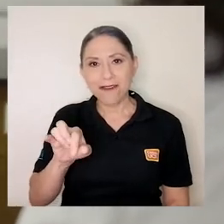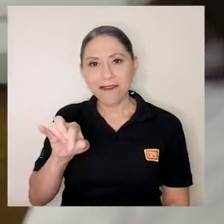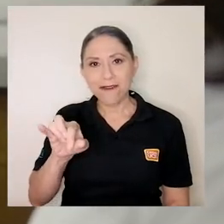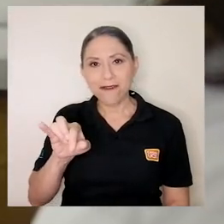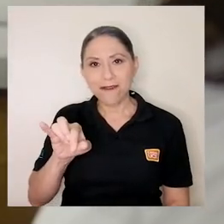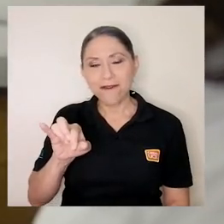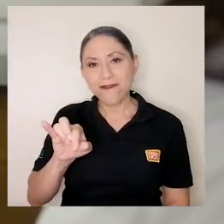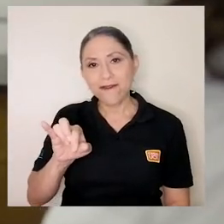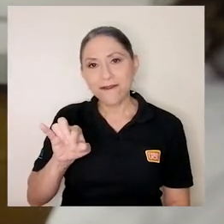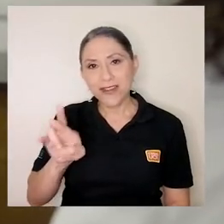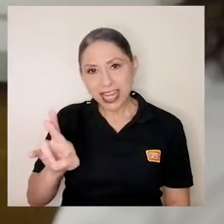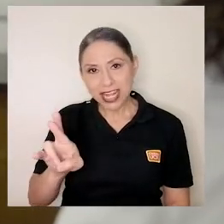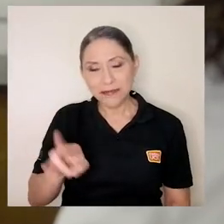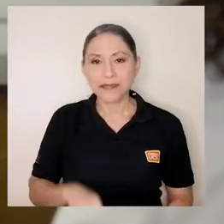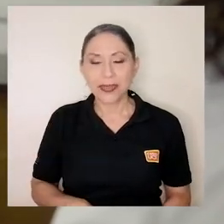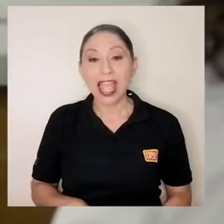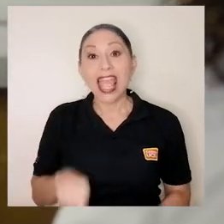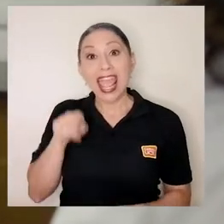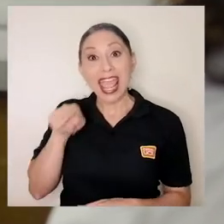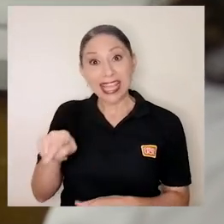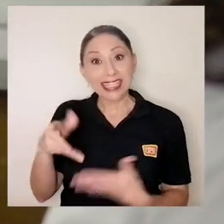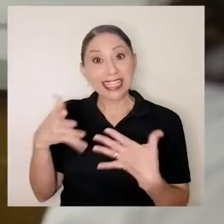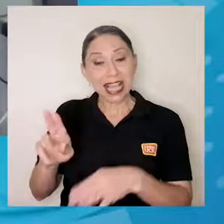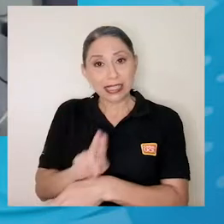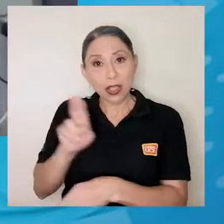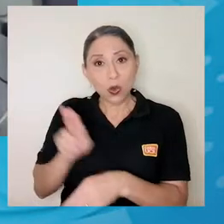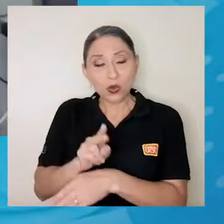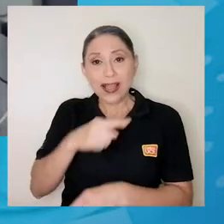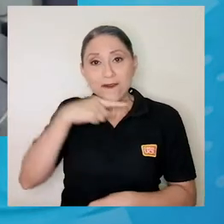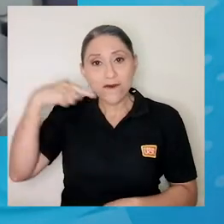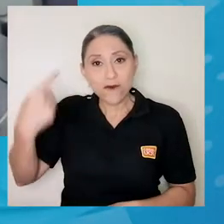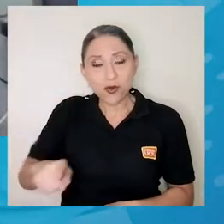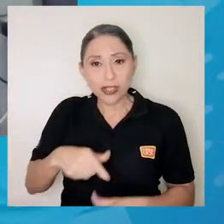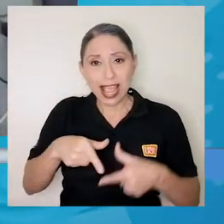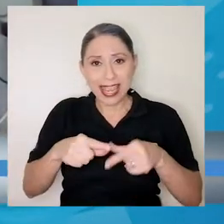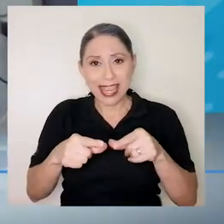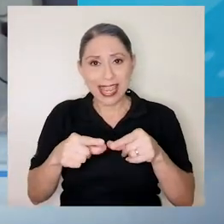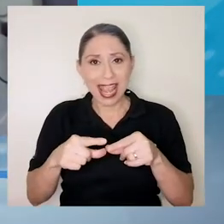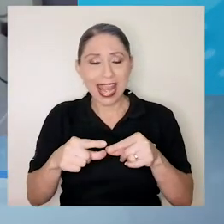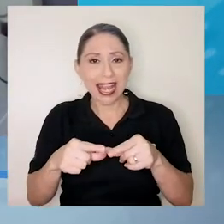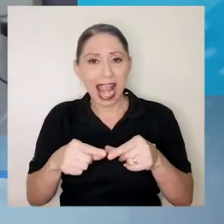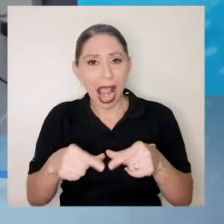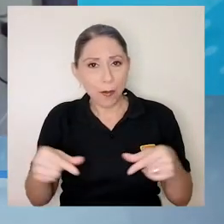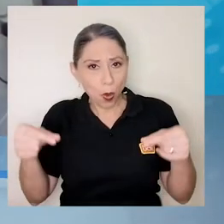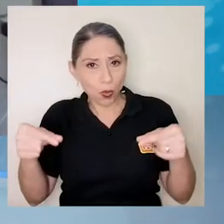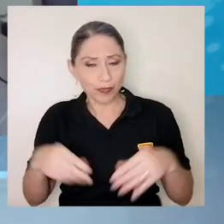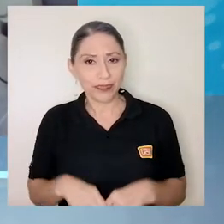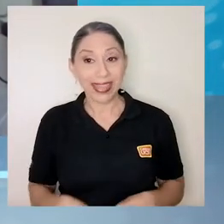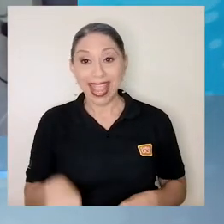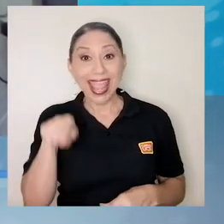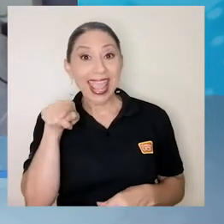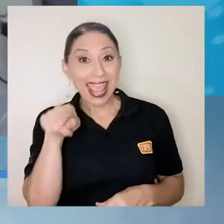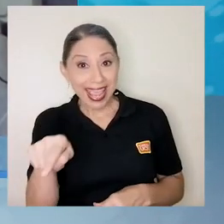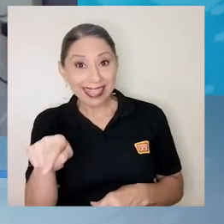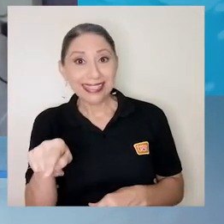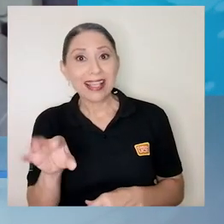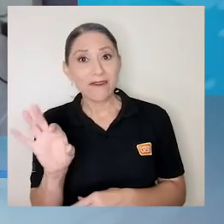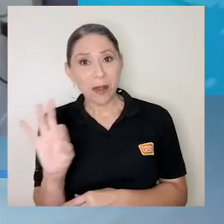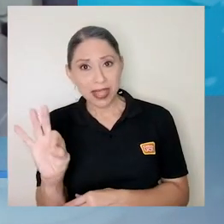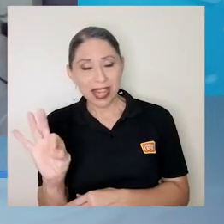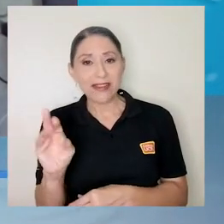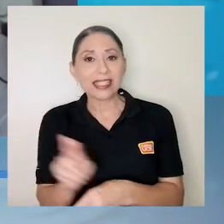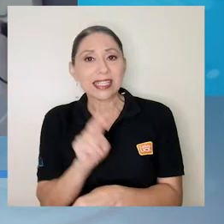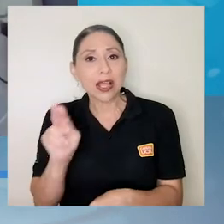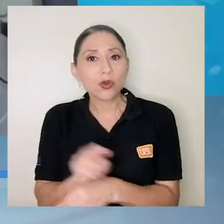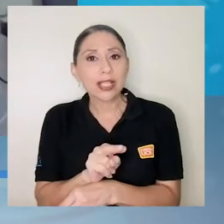y Japón. El Favipiravir es un medicamento que se está administrando de forma oral, en tabletas.